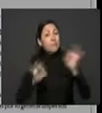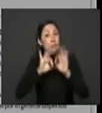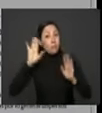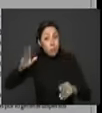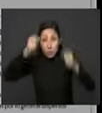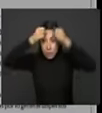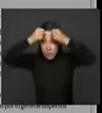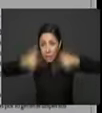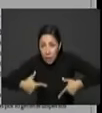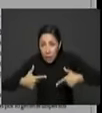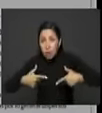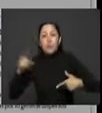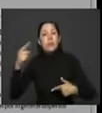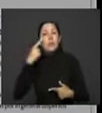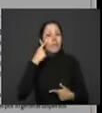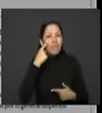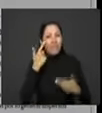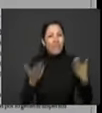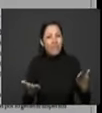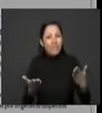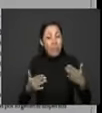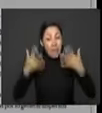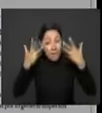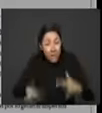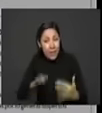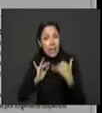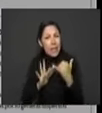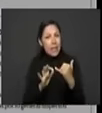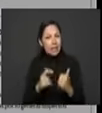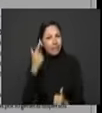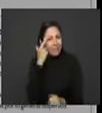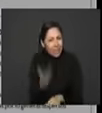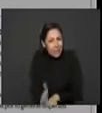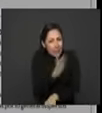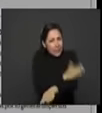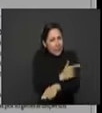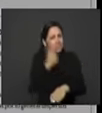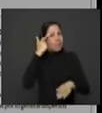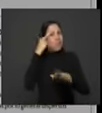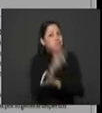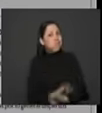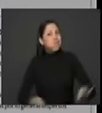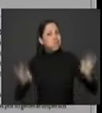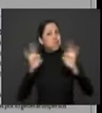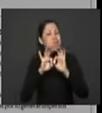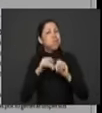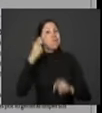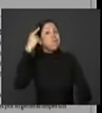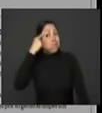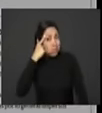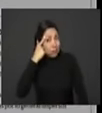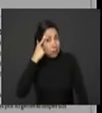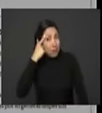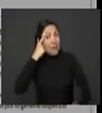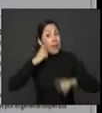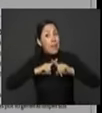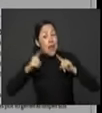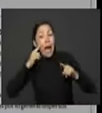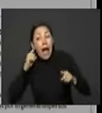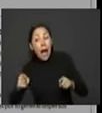aprenda a planear y a invertir, tomando como unidad el centro poblado y la vereda.